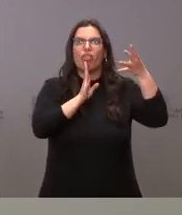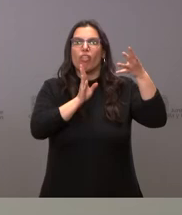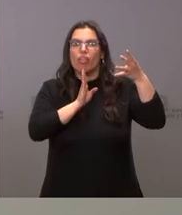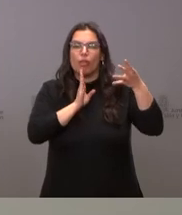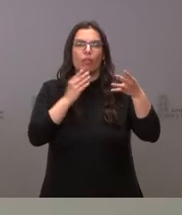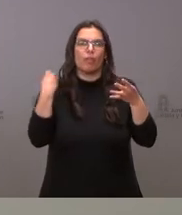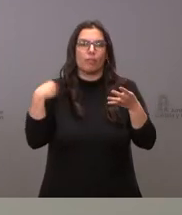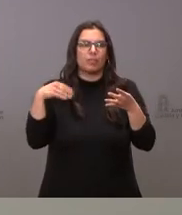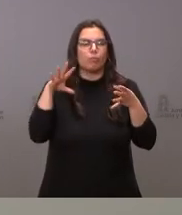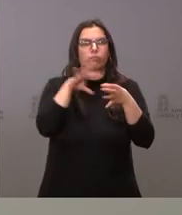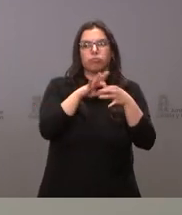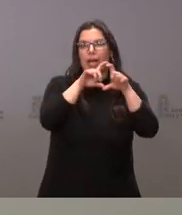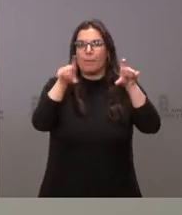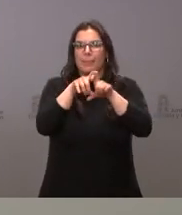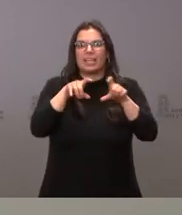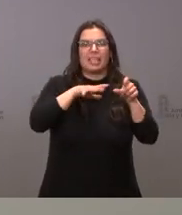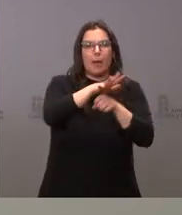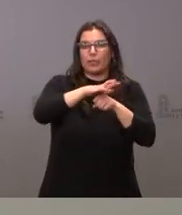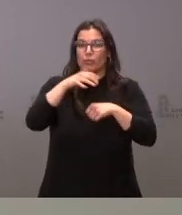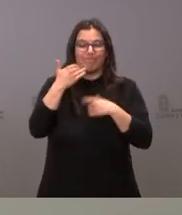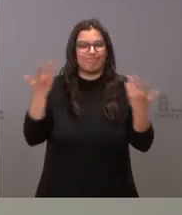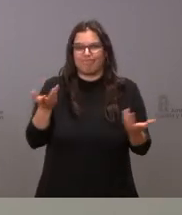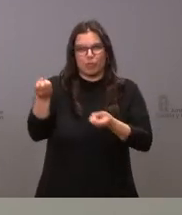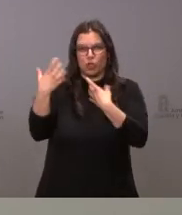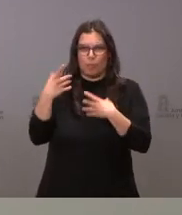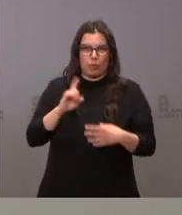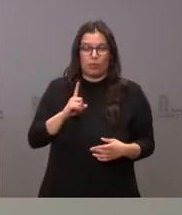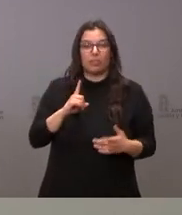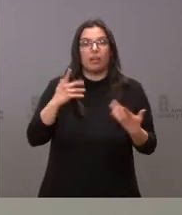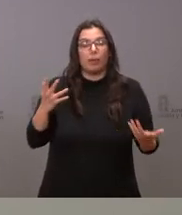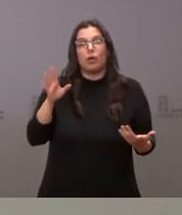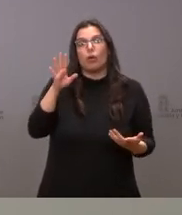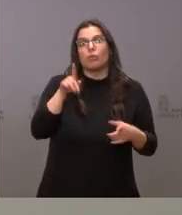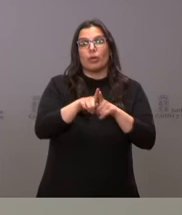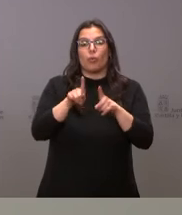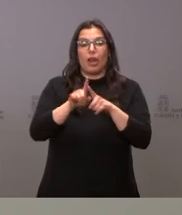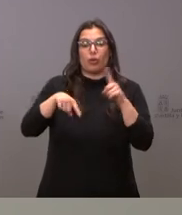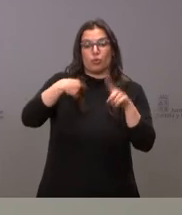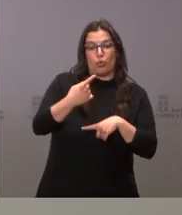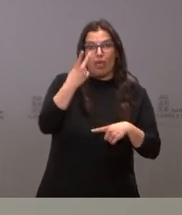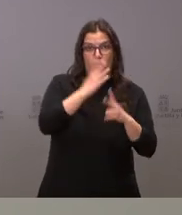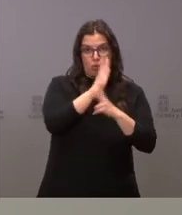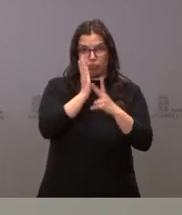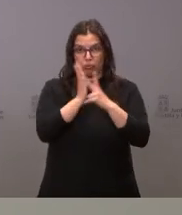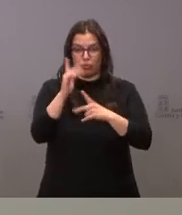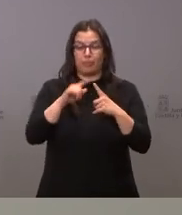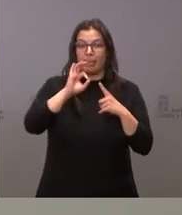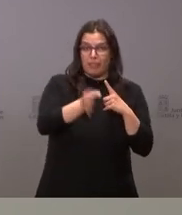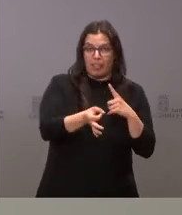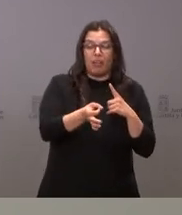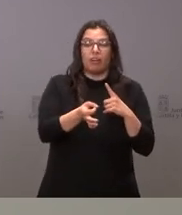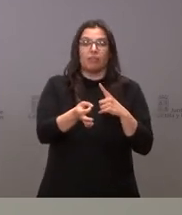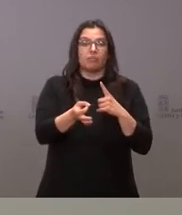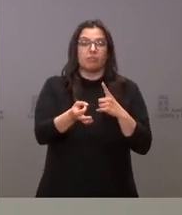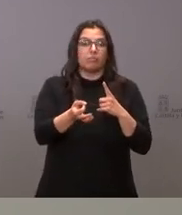ni de la concreción de cada una de las materias pero tenga en cuenta usted que aquí un doble efecto por un lado es verdad que